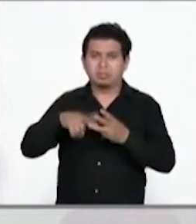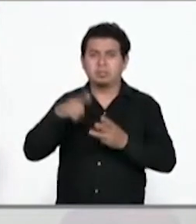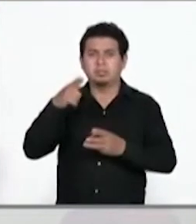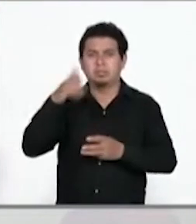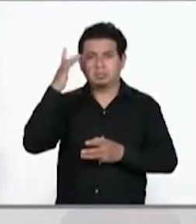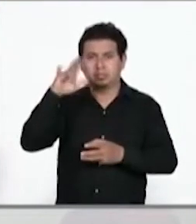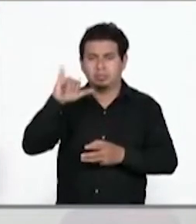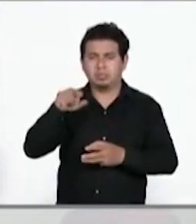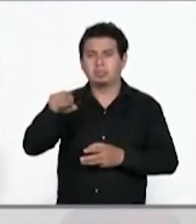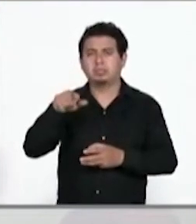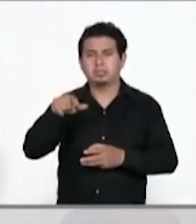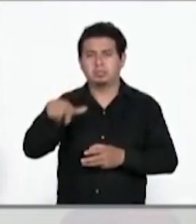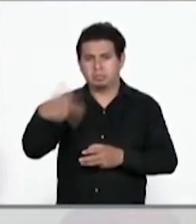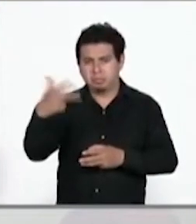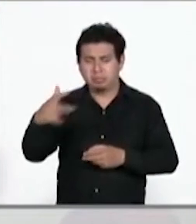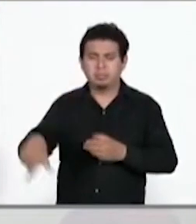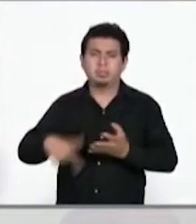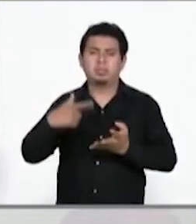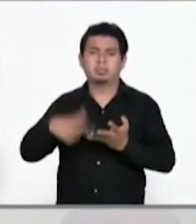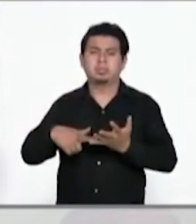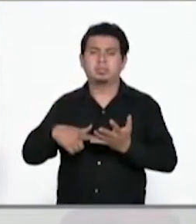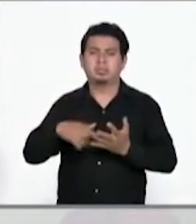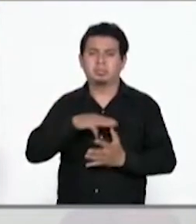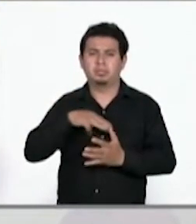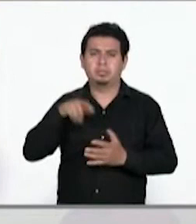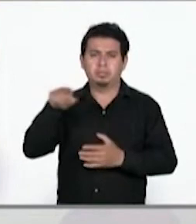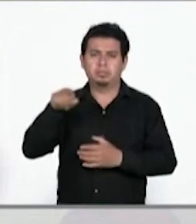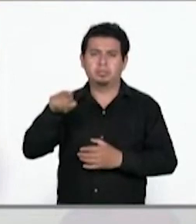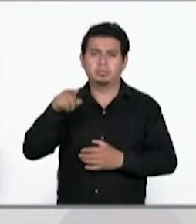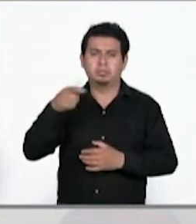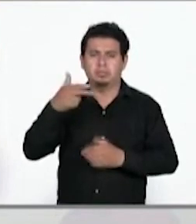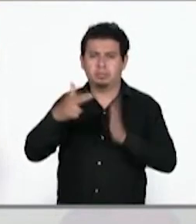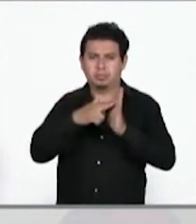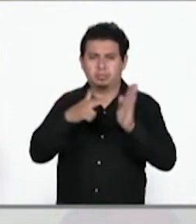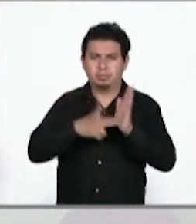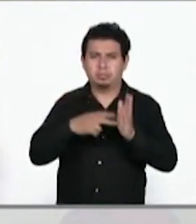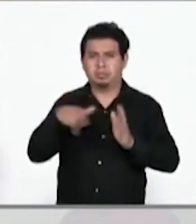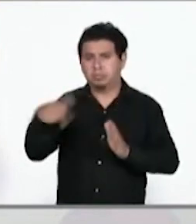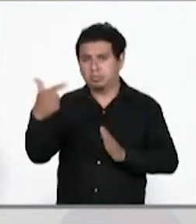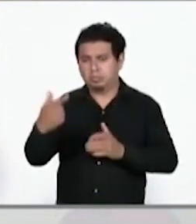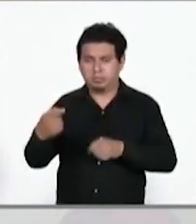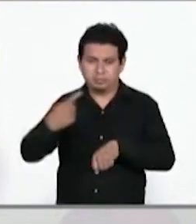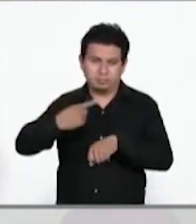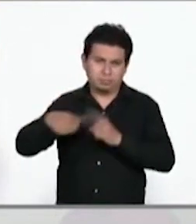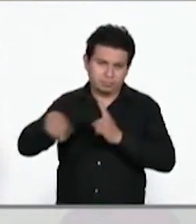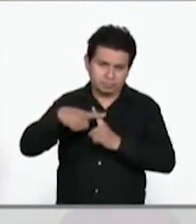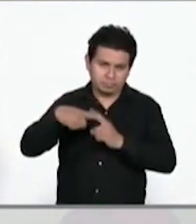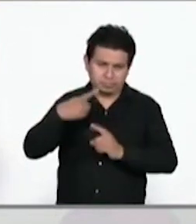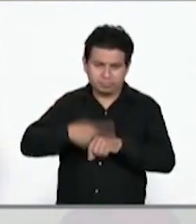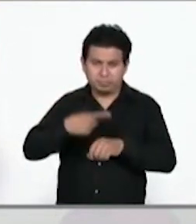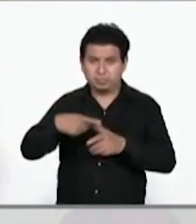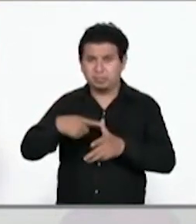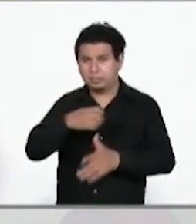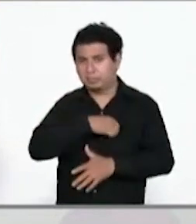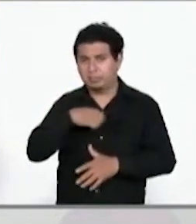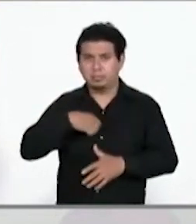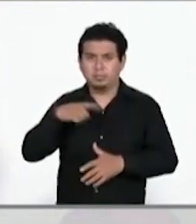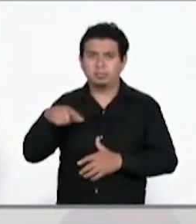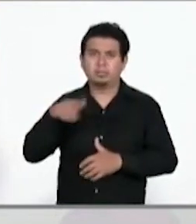Santa Lucía del Camino con 13, el municipio de Santa María Huatulco con 12 y el municipio de Oaxaca de Moreros con